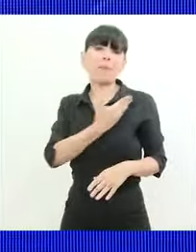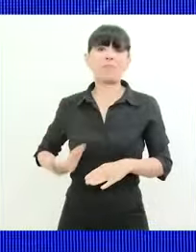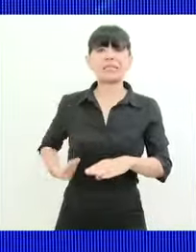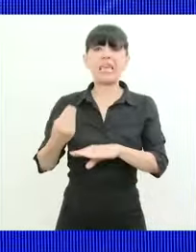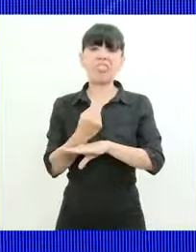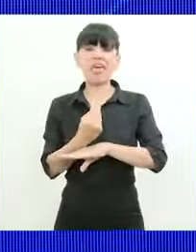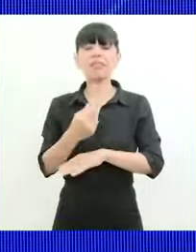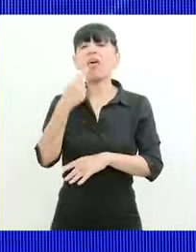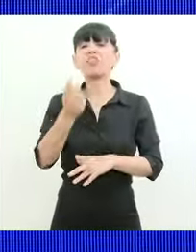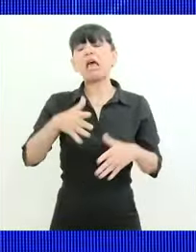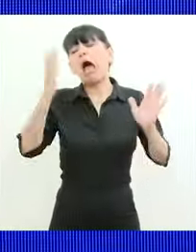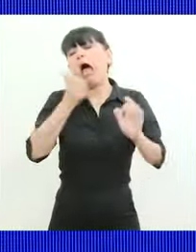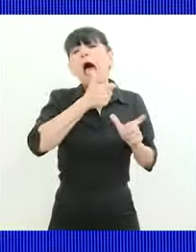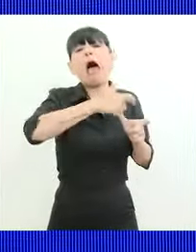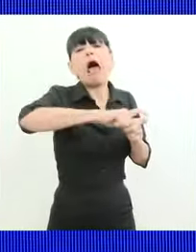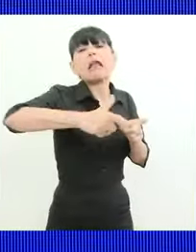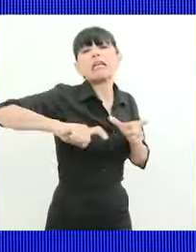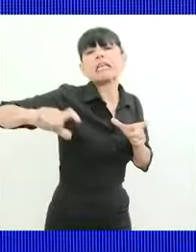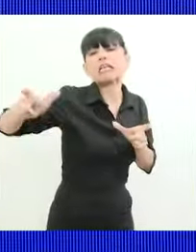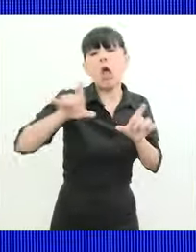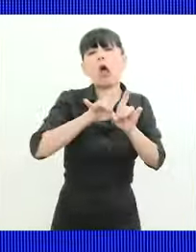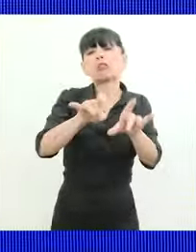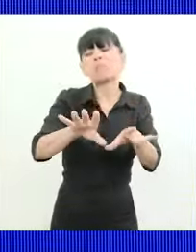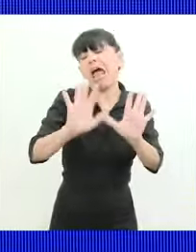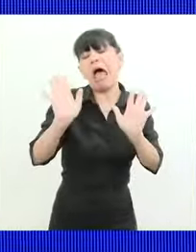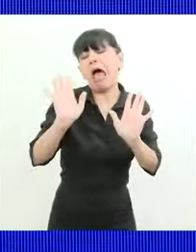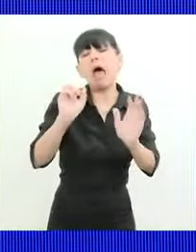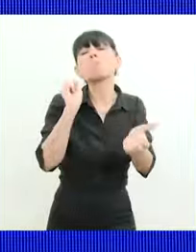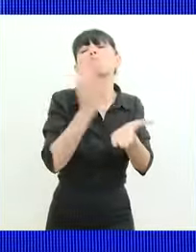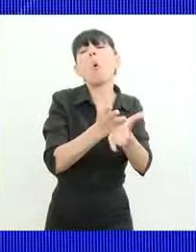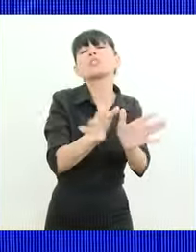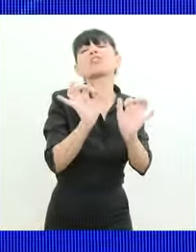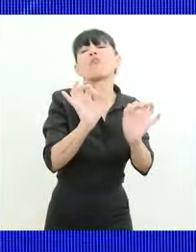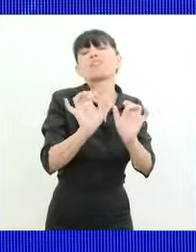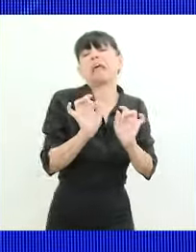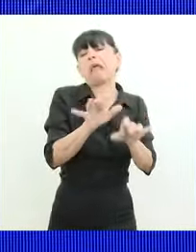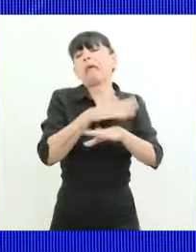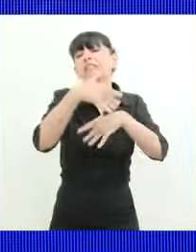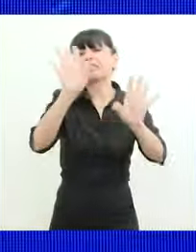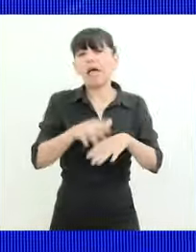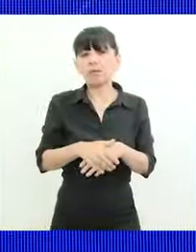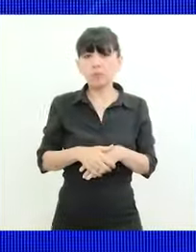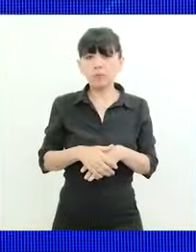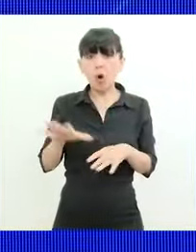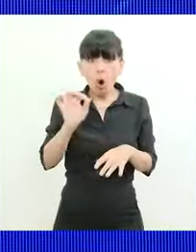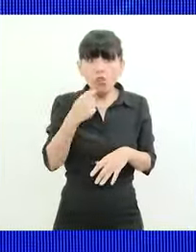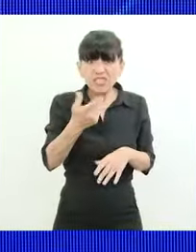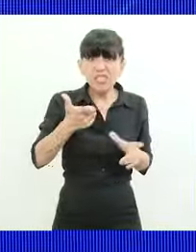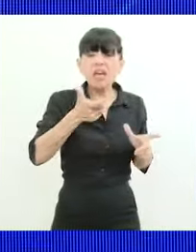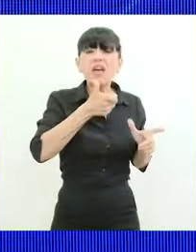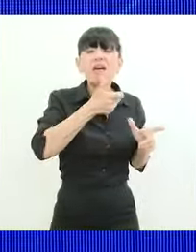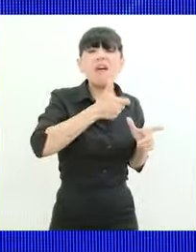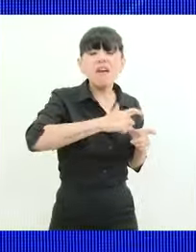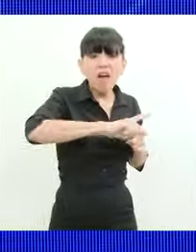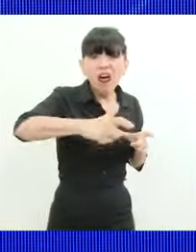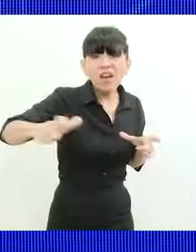bueno contamina ríos es un problema de precios se paga una multilisto o habla de privatizar ríos digo privatizar